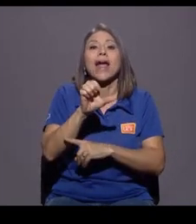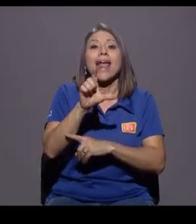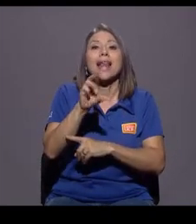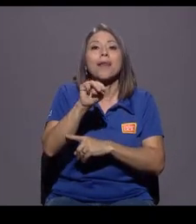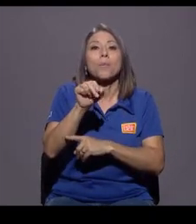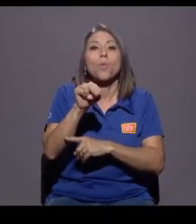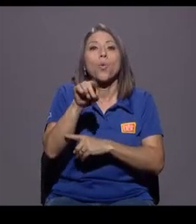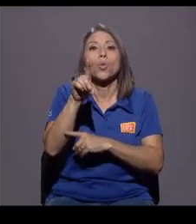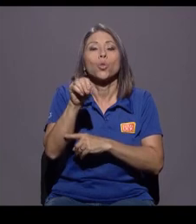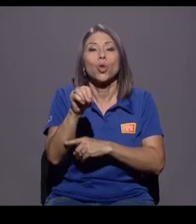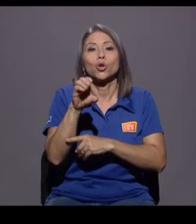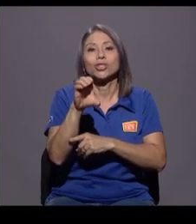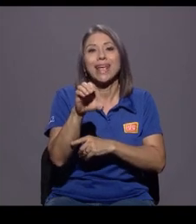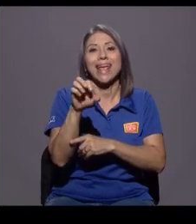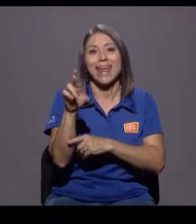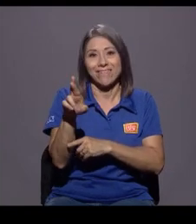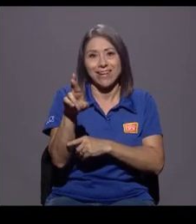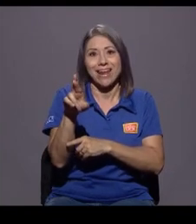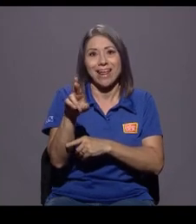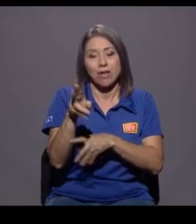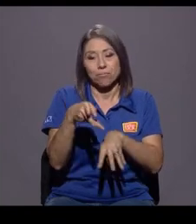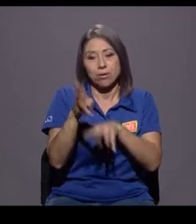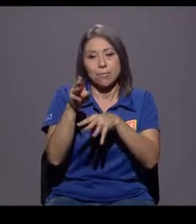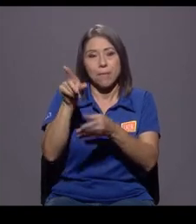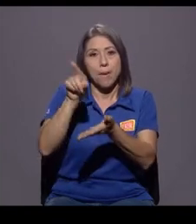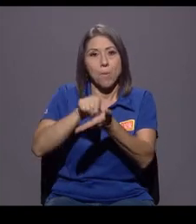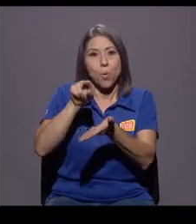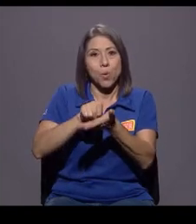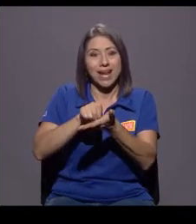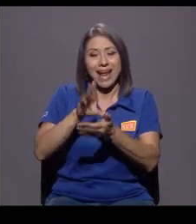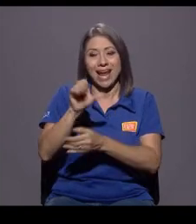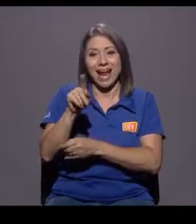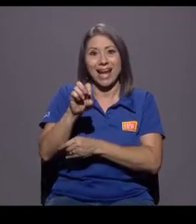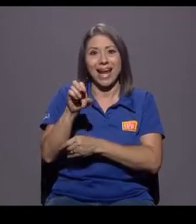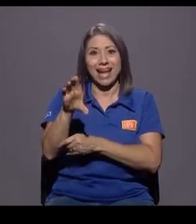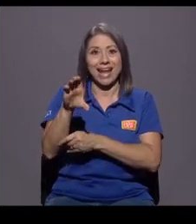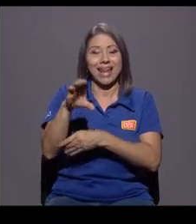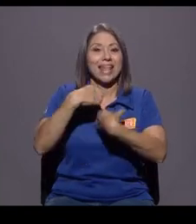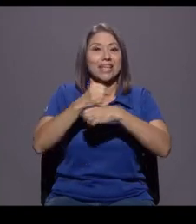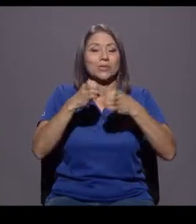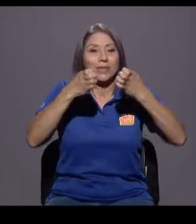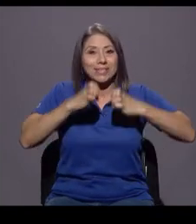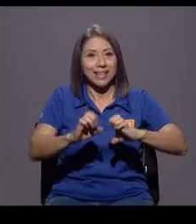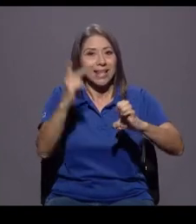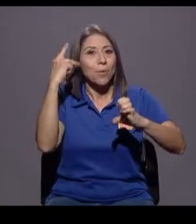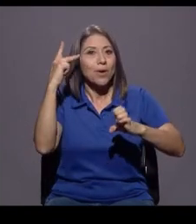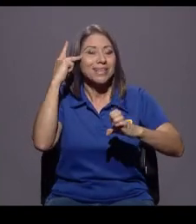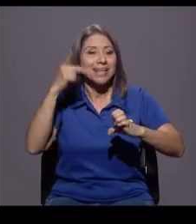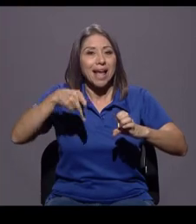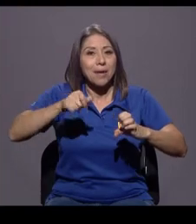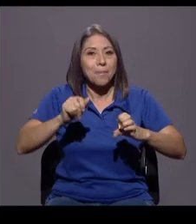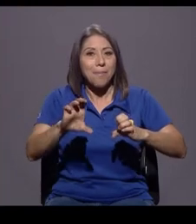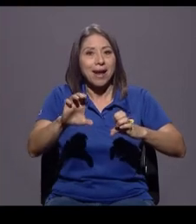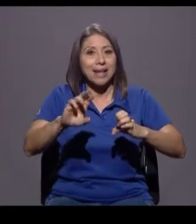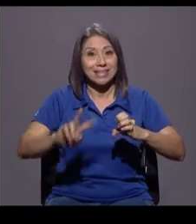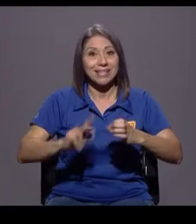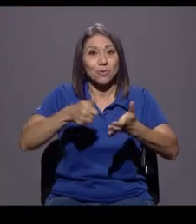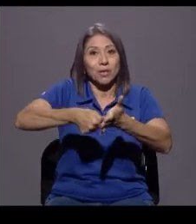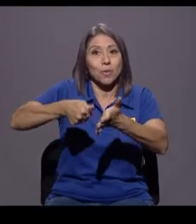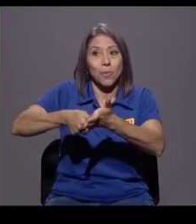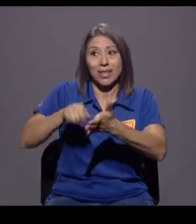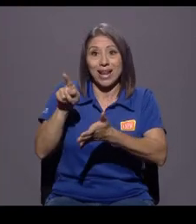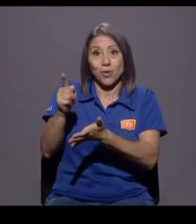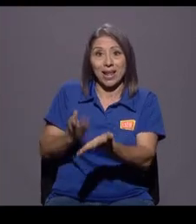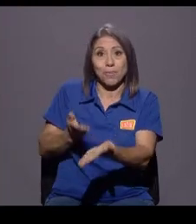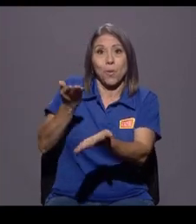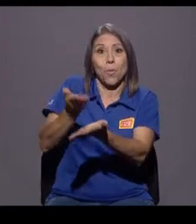que Canarec le hizo la estrategia política al PAC para la segunda ronda, y que lo que él propone es muy parecido a coalición,